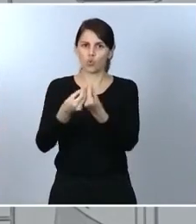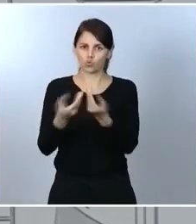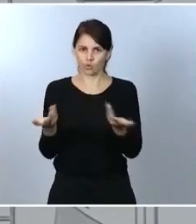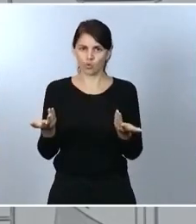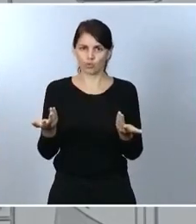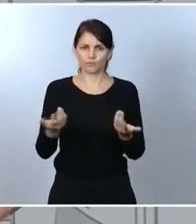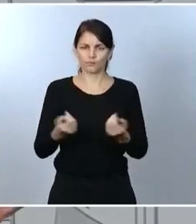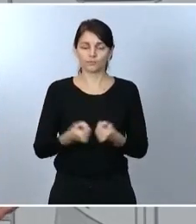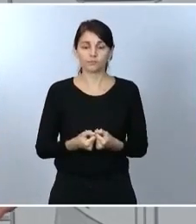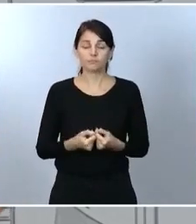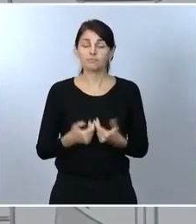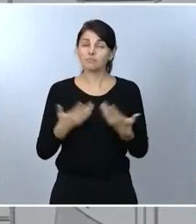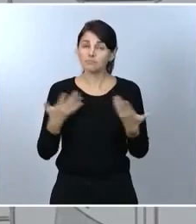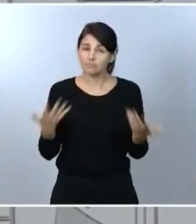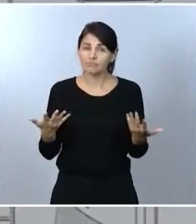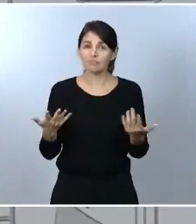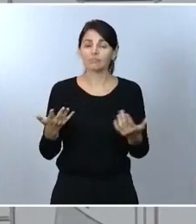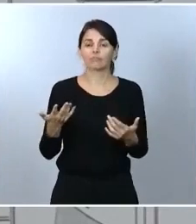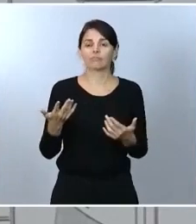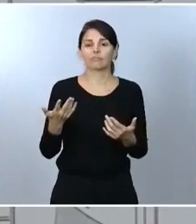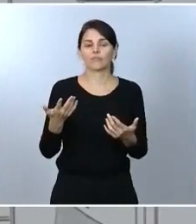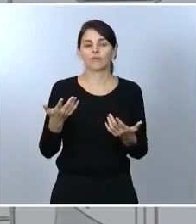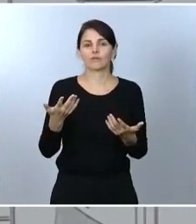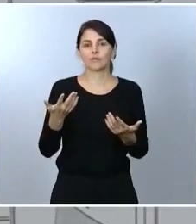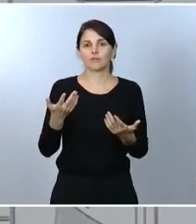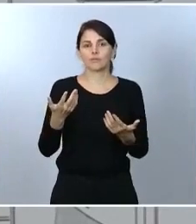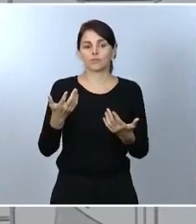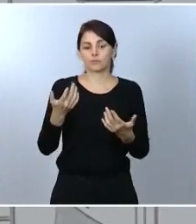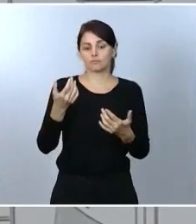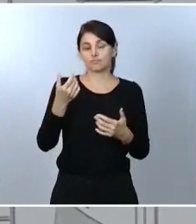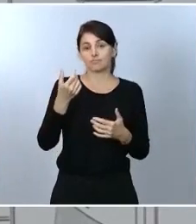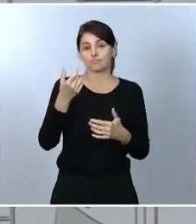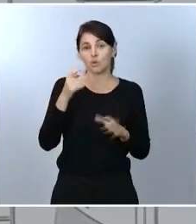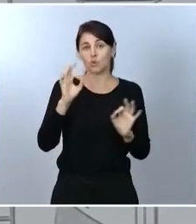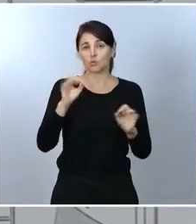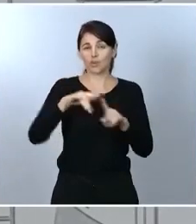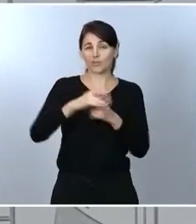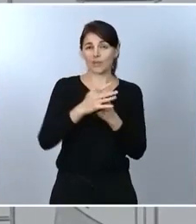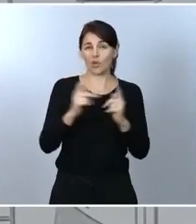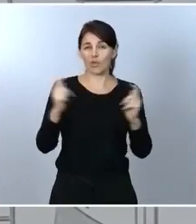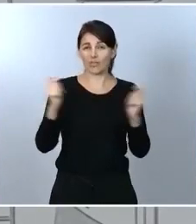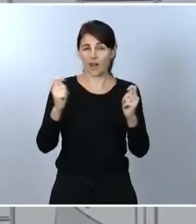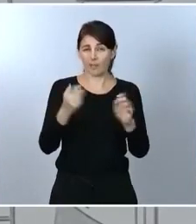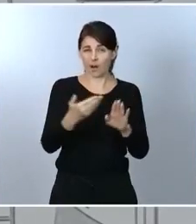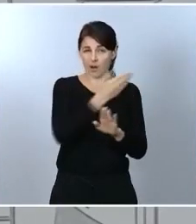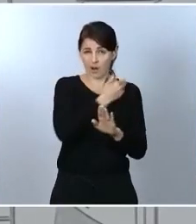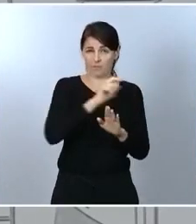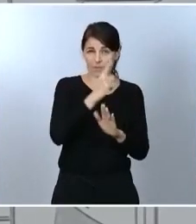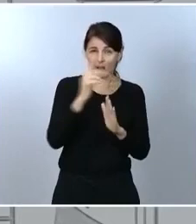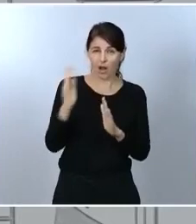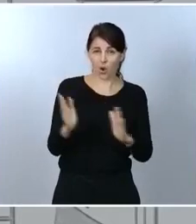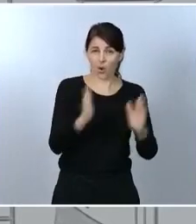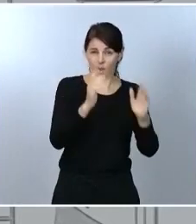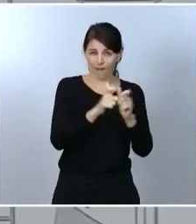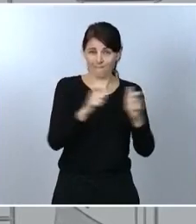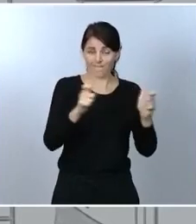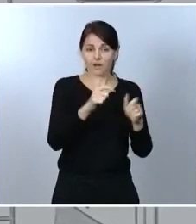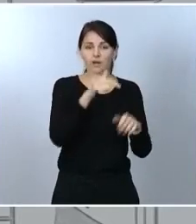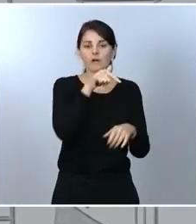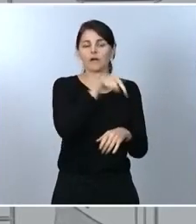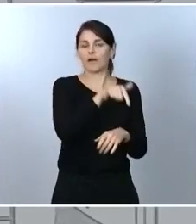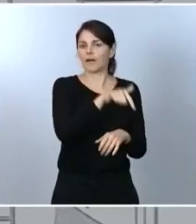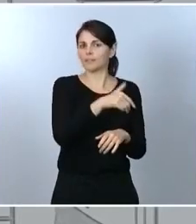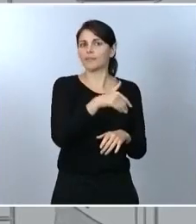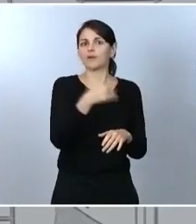definir, como ya hicimos en las últimas semanas del estado de alarma en la primera ola, a los presidentes autonómicos y